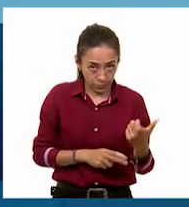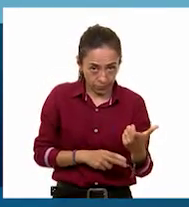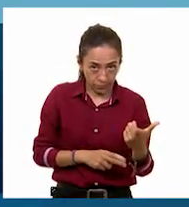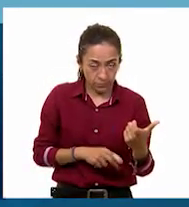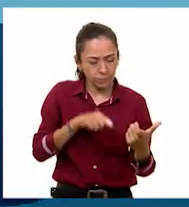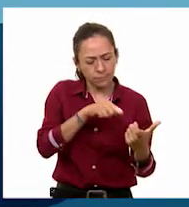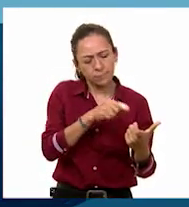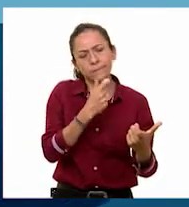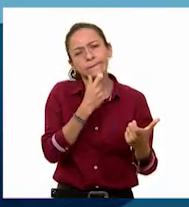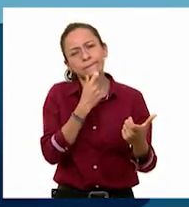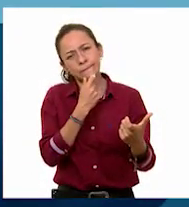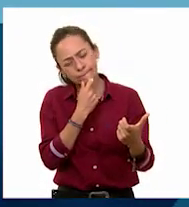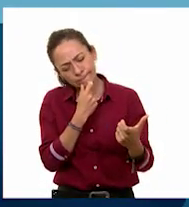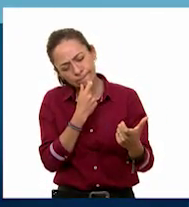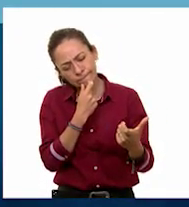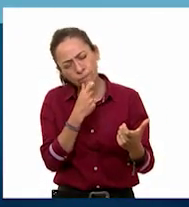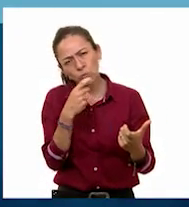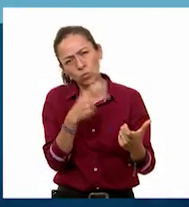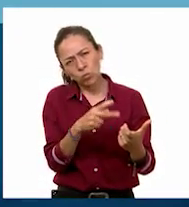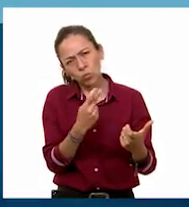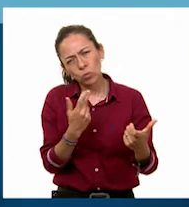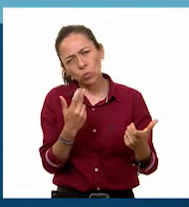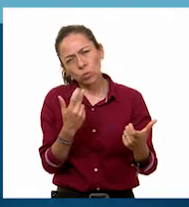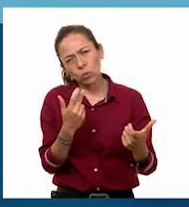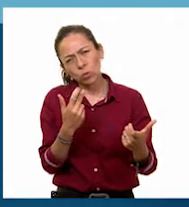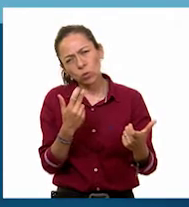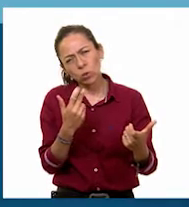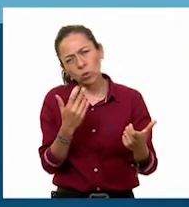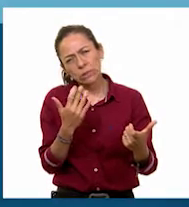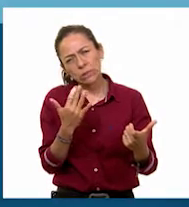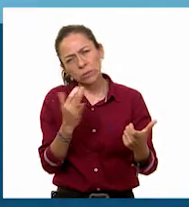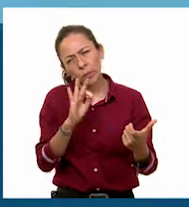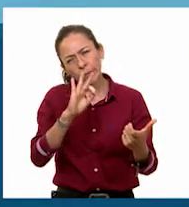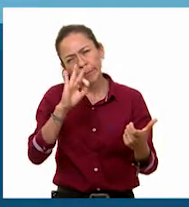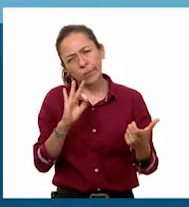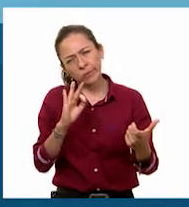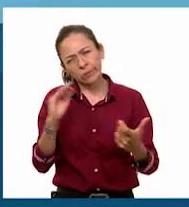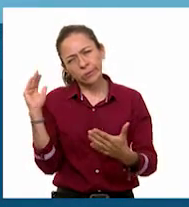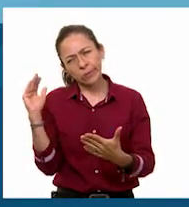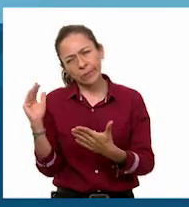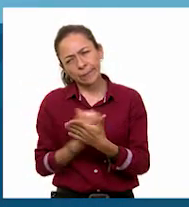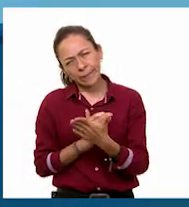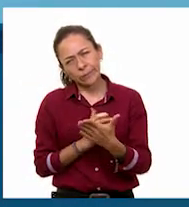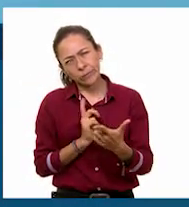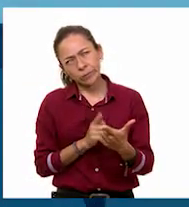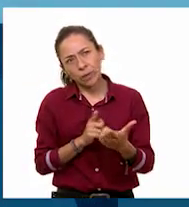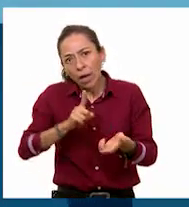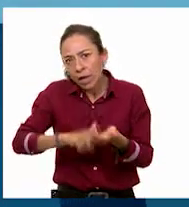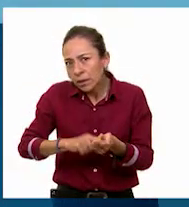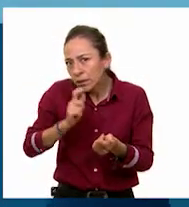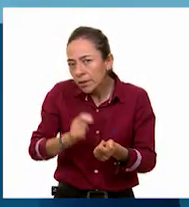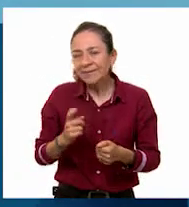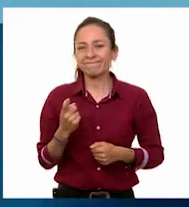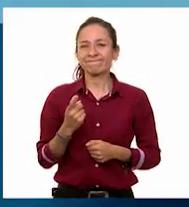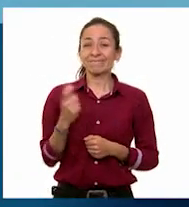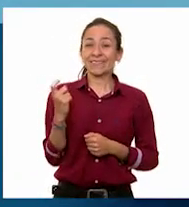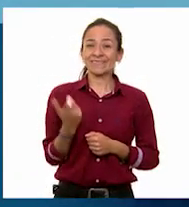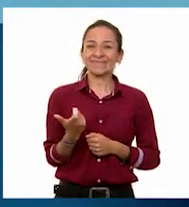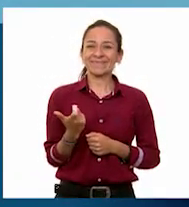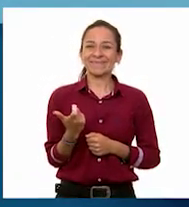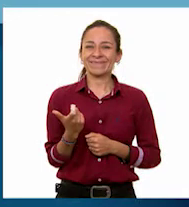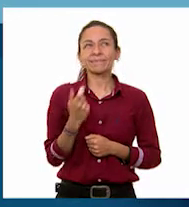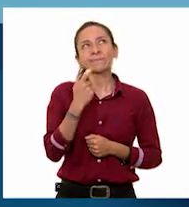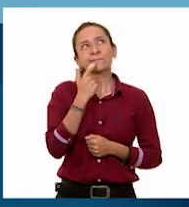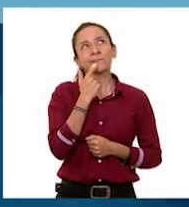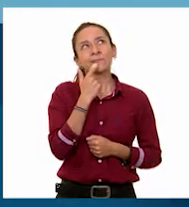entonces el 50% de descuento son 100 pesos. Y si